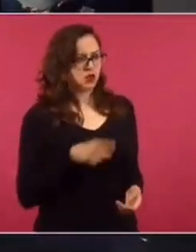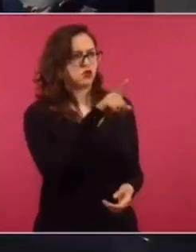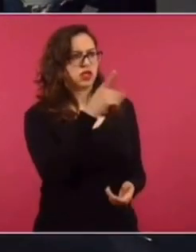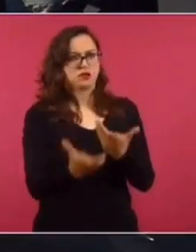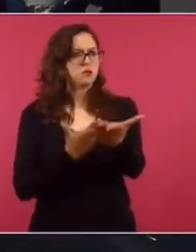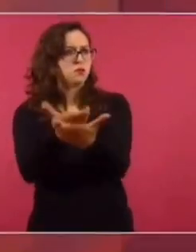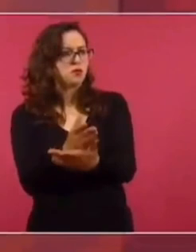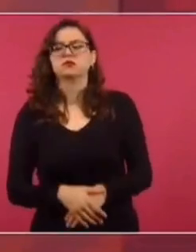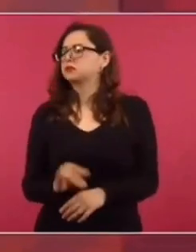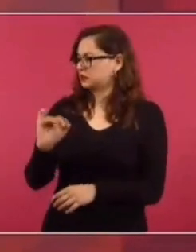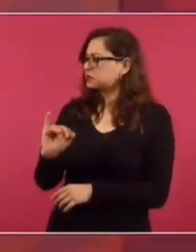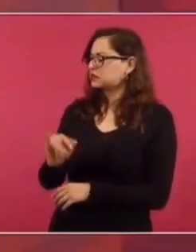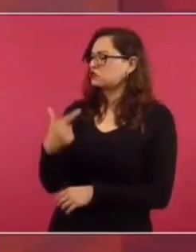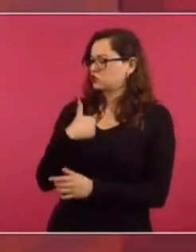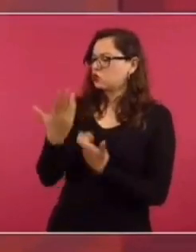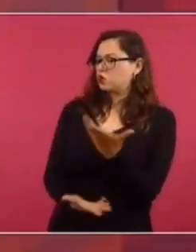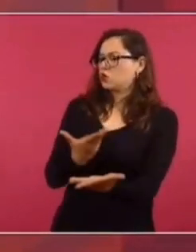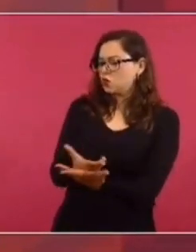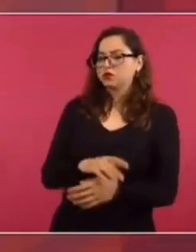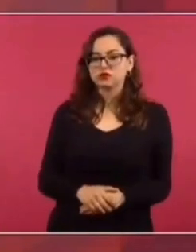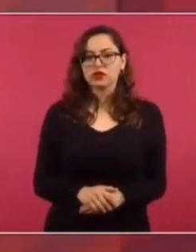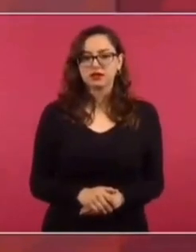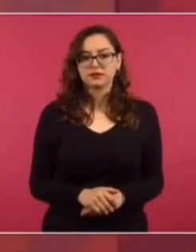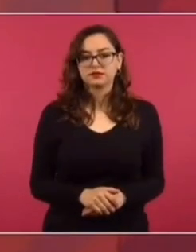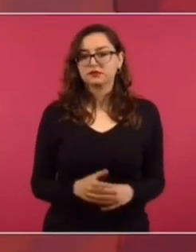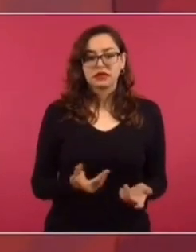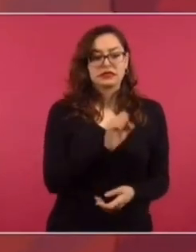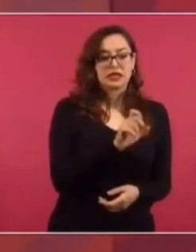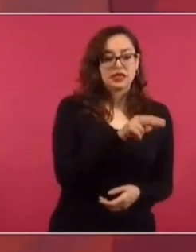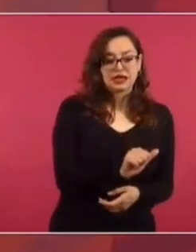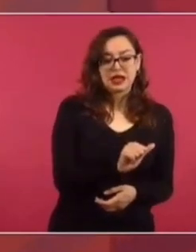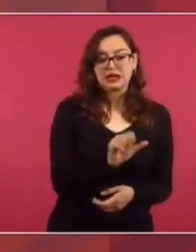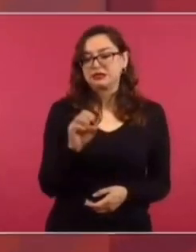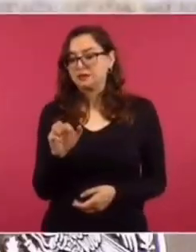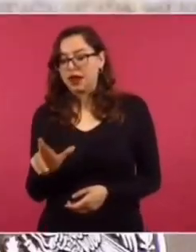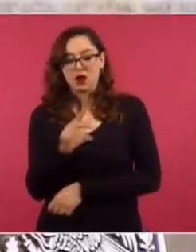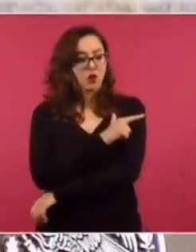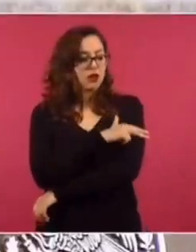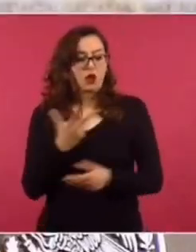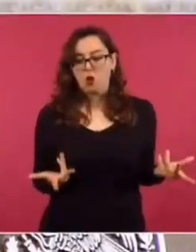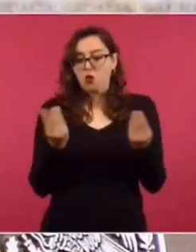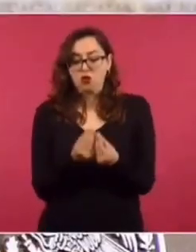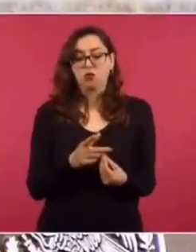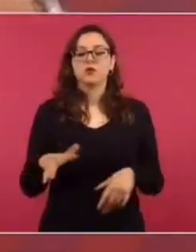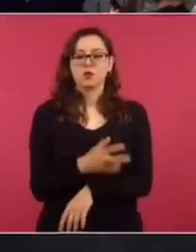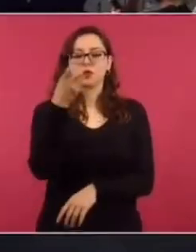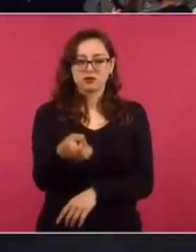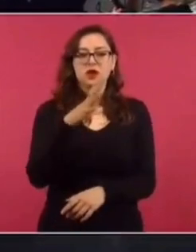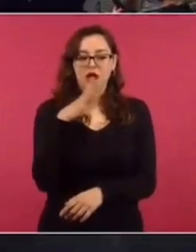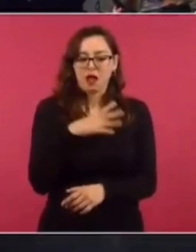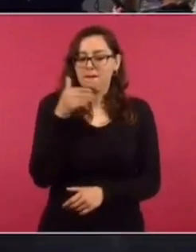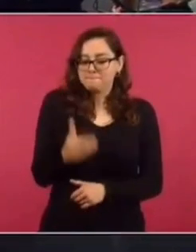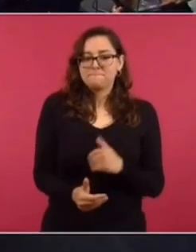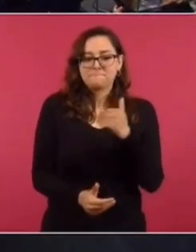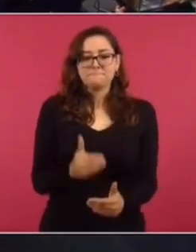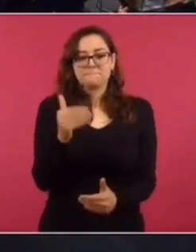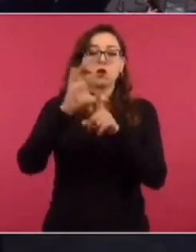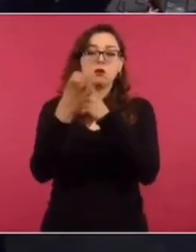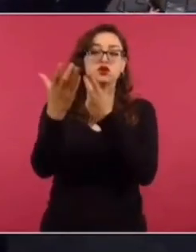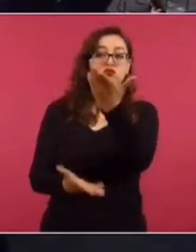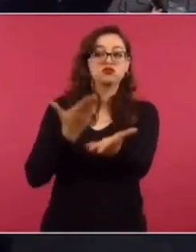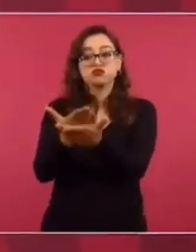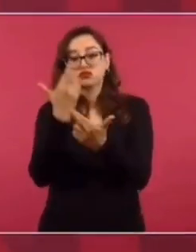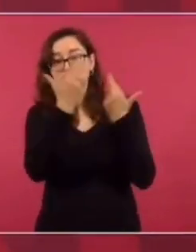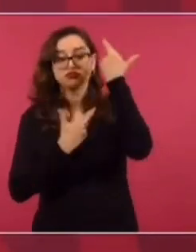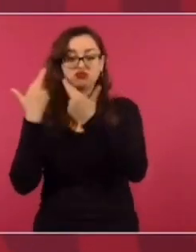Sí, y entonces el PRI presentó algo parecido y dijimos adelante. Estaba en la comisión la iniciativa.